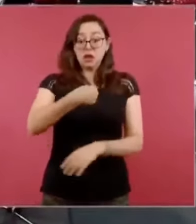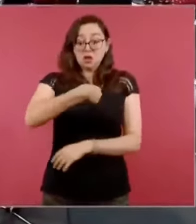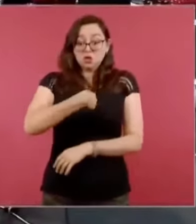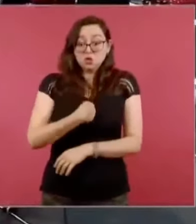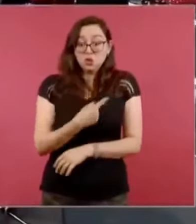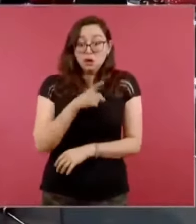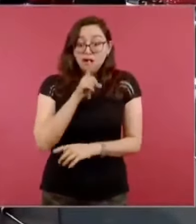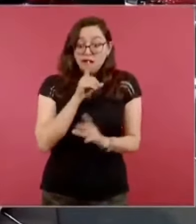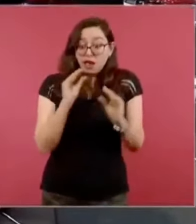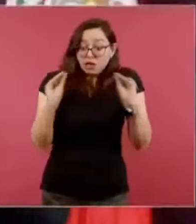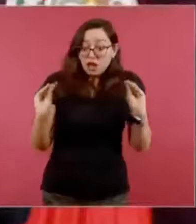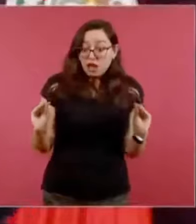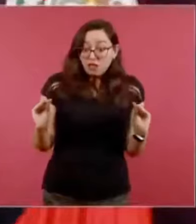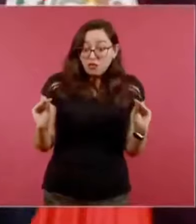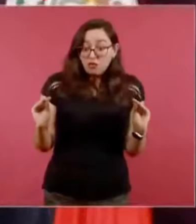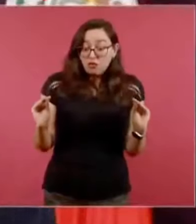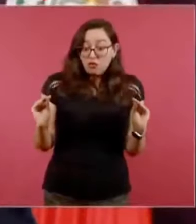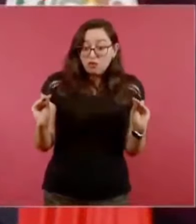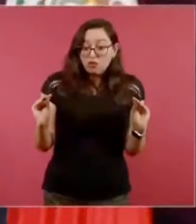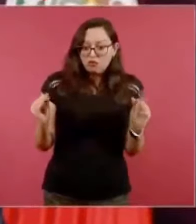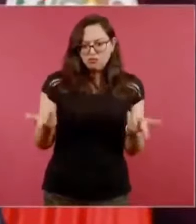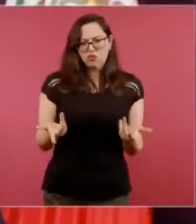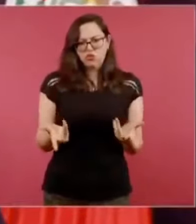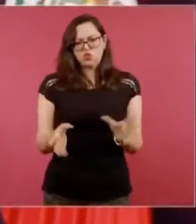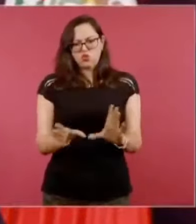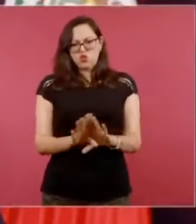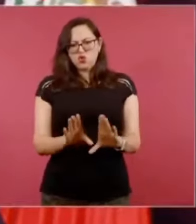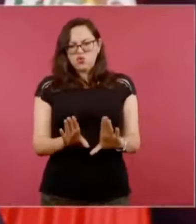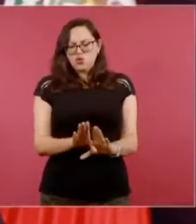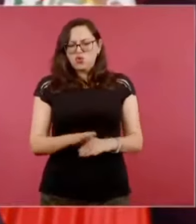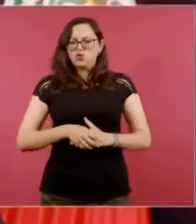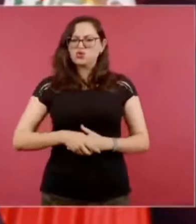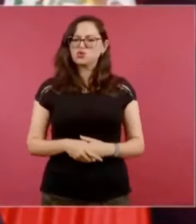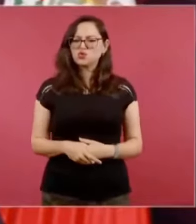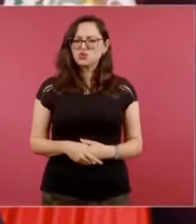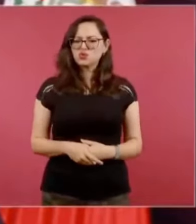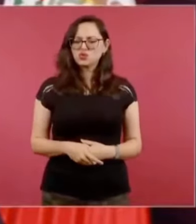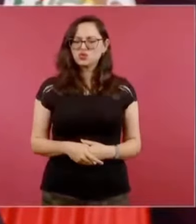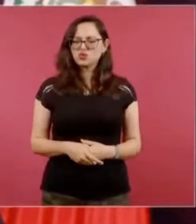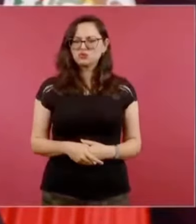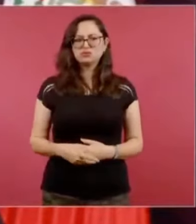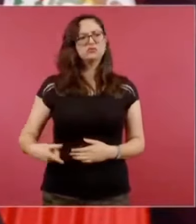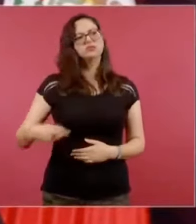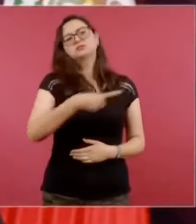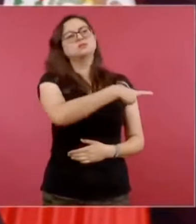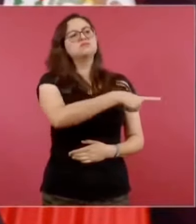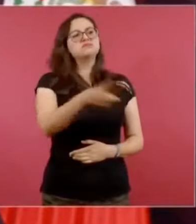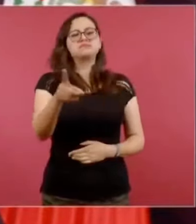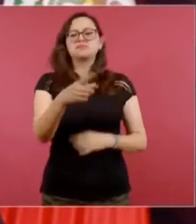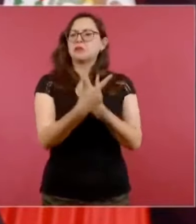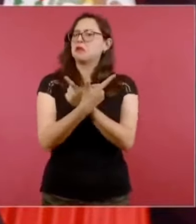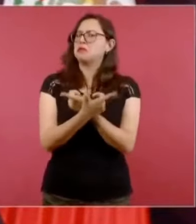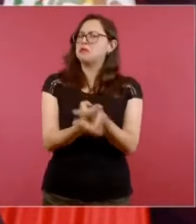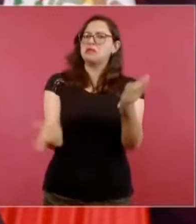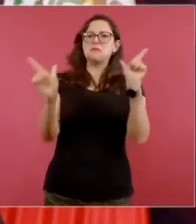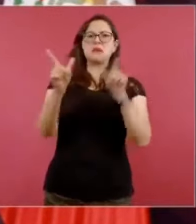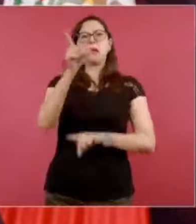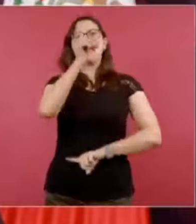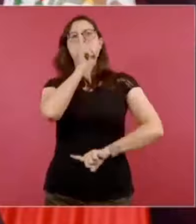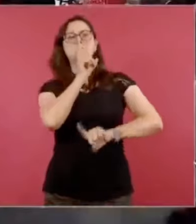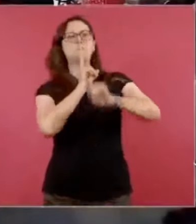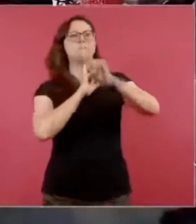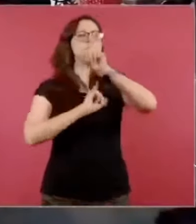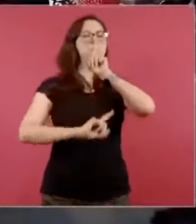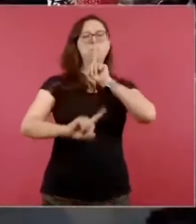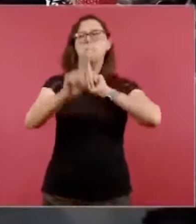si hay toda una campaña de calumnias, de